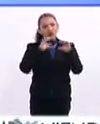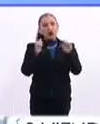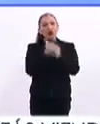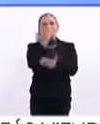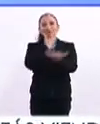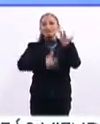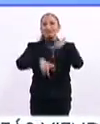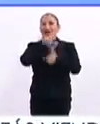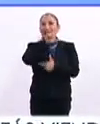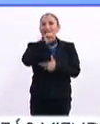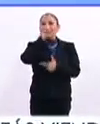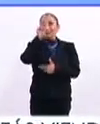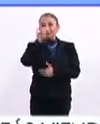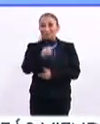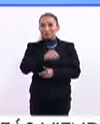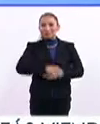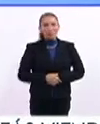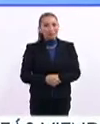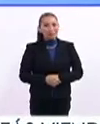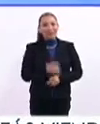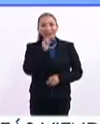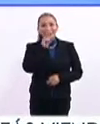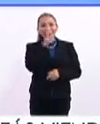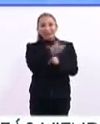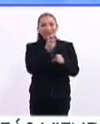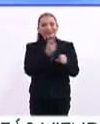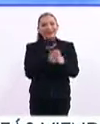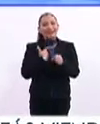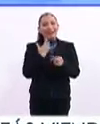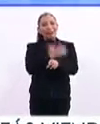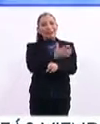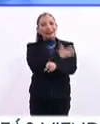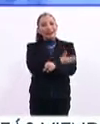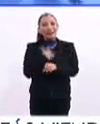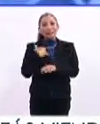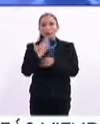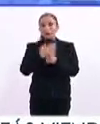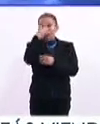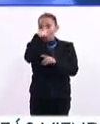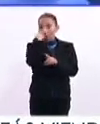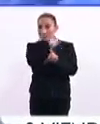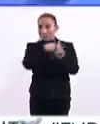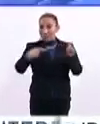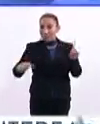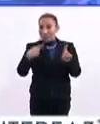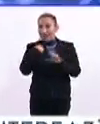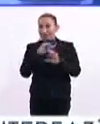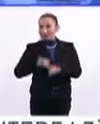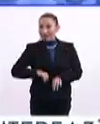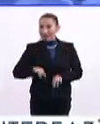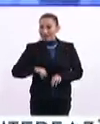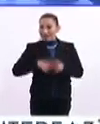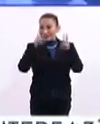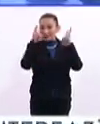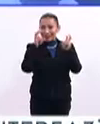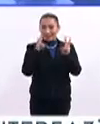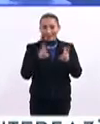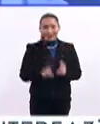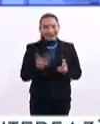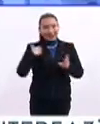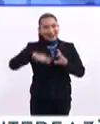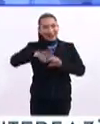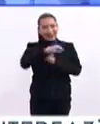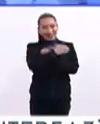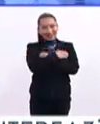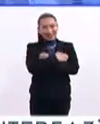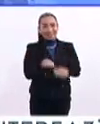a través de la lengua de señas mexicana. Y los invitamos a que nos acompañen en la siguiente hora y media con interesantísimos temas del